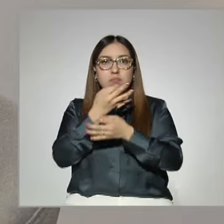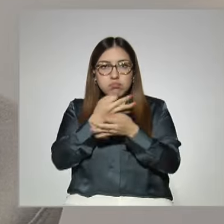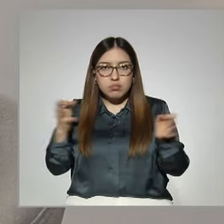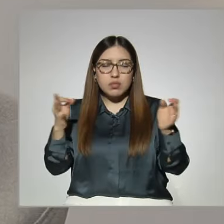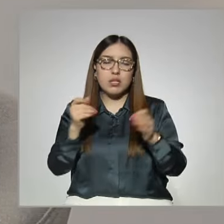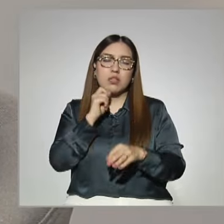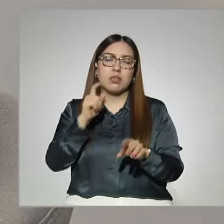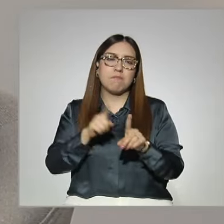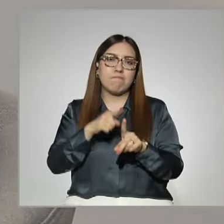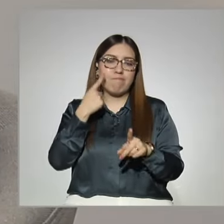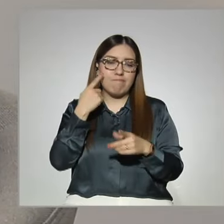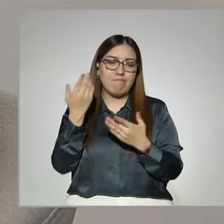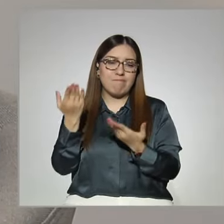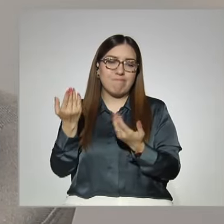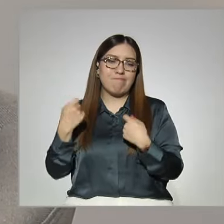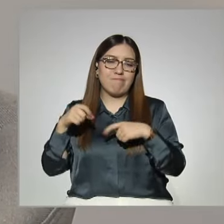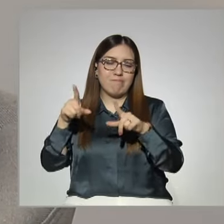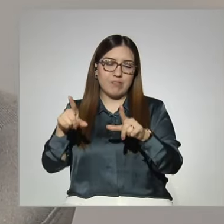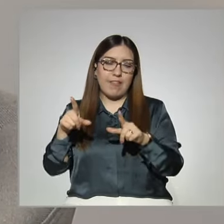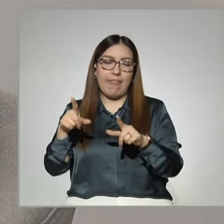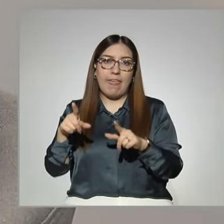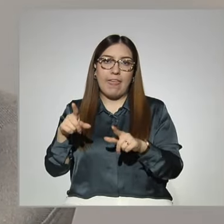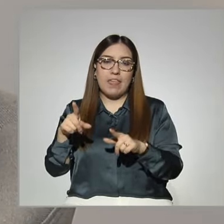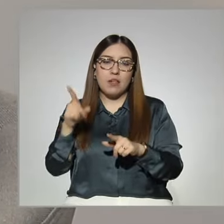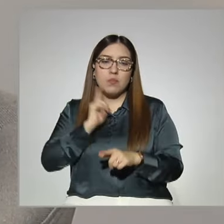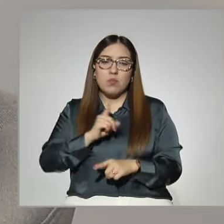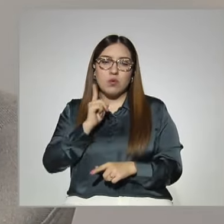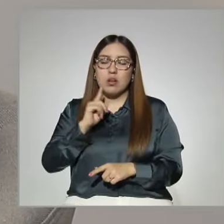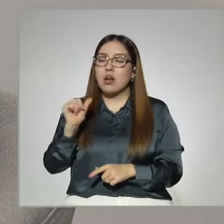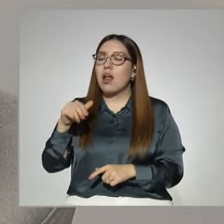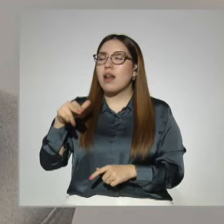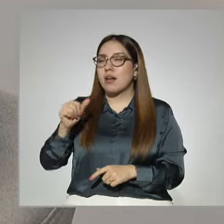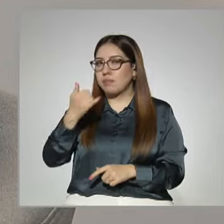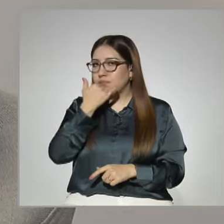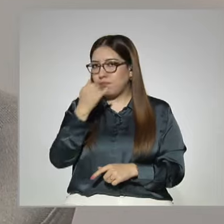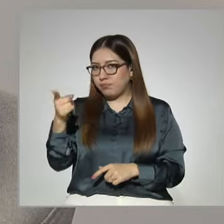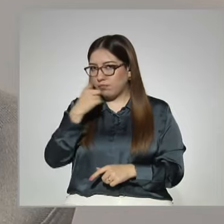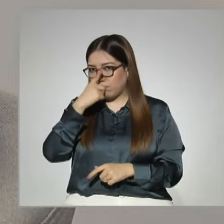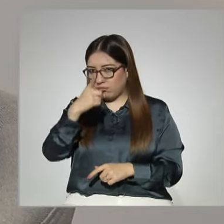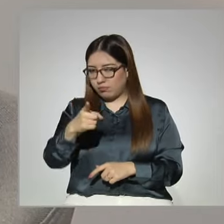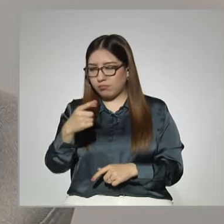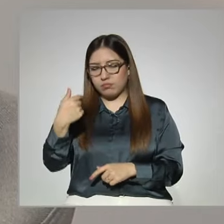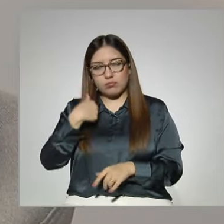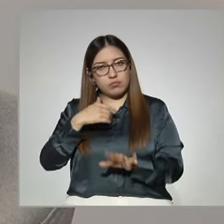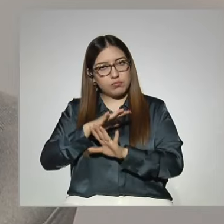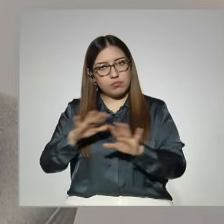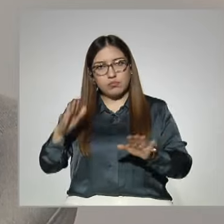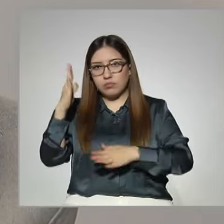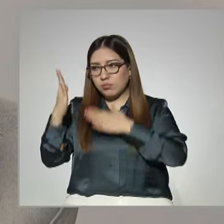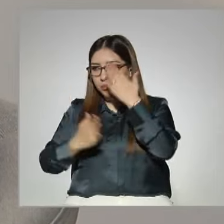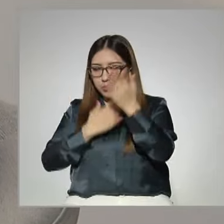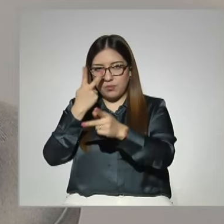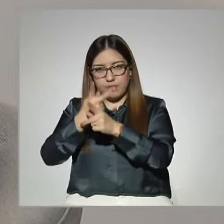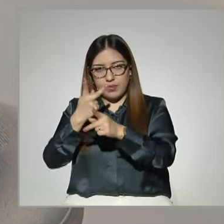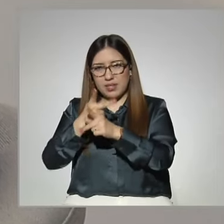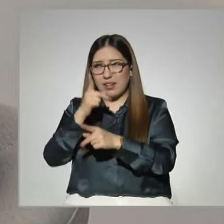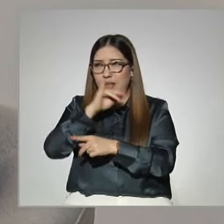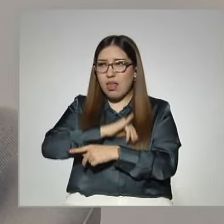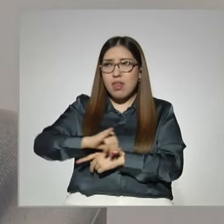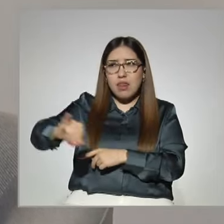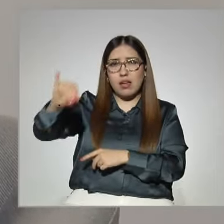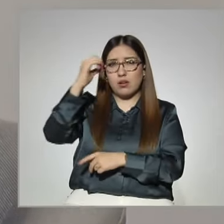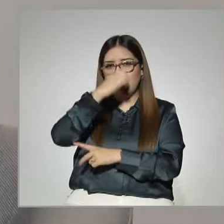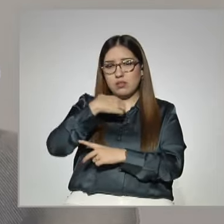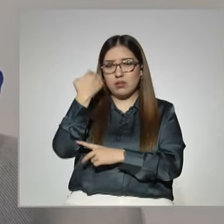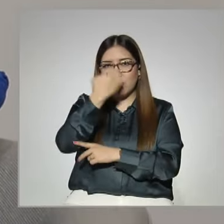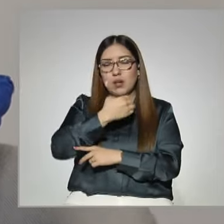quiero mandar el testimonio de Ana que ella dejó de estudiar la preparatoria debido a que las escuelas le quedaban muy lejos y las retomó. Vamos a